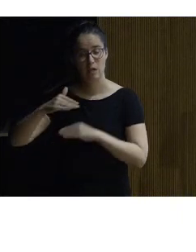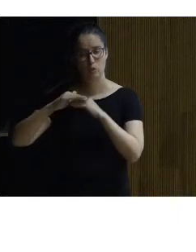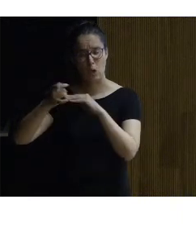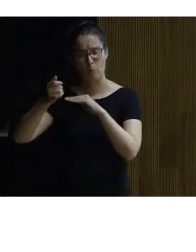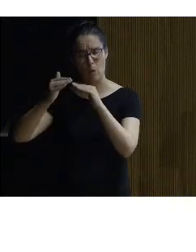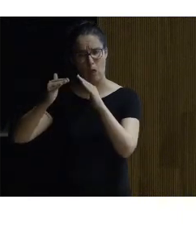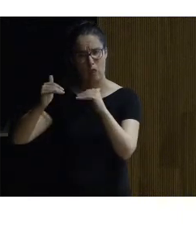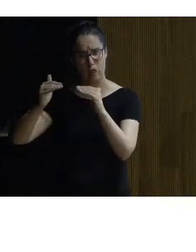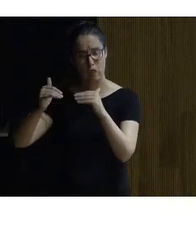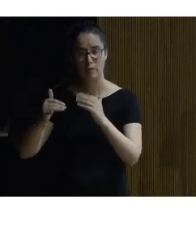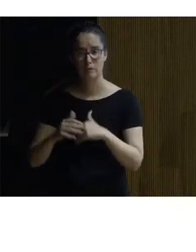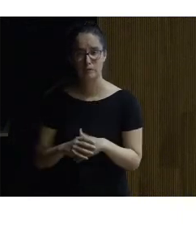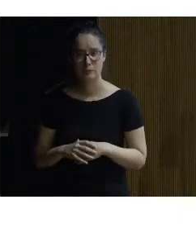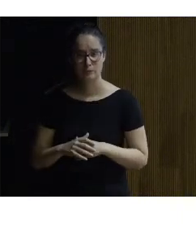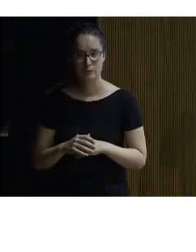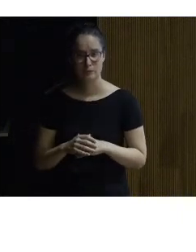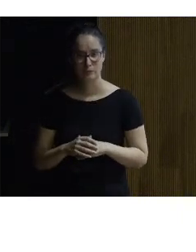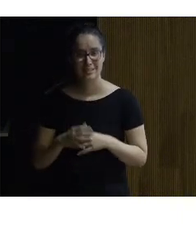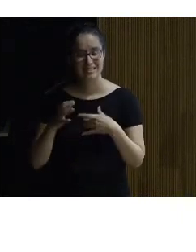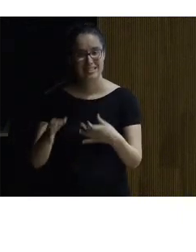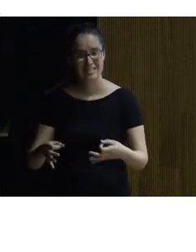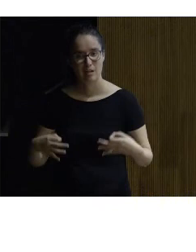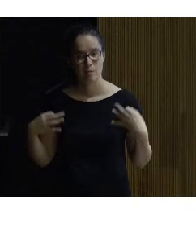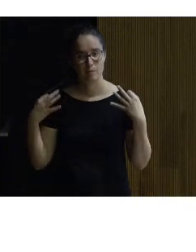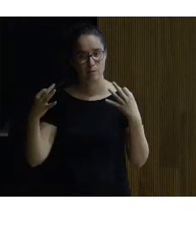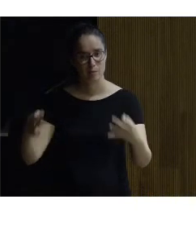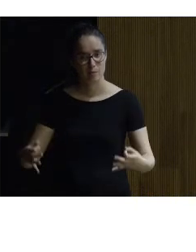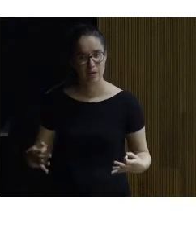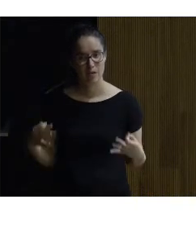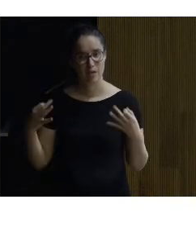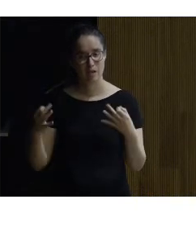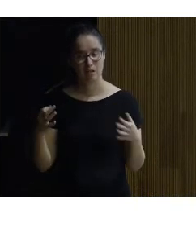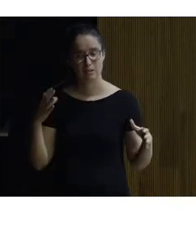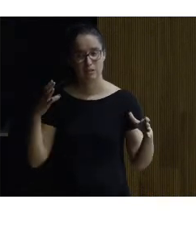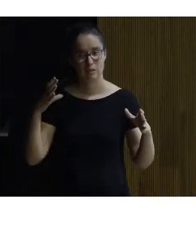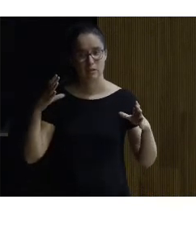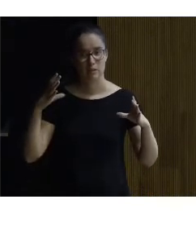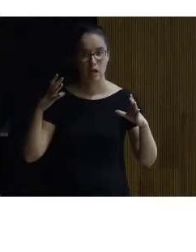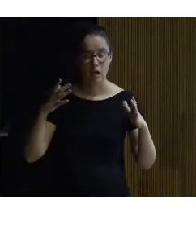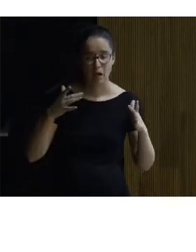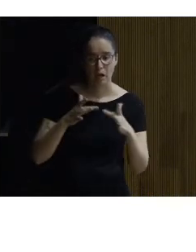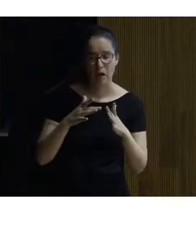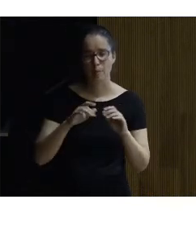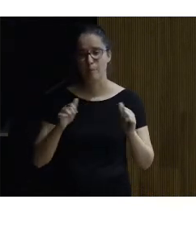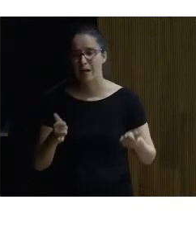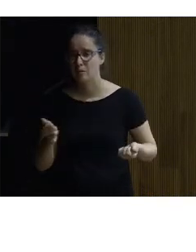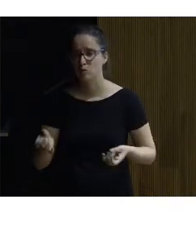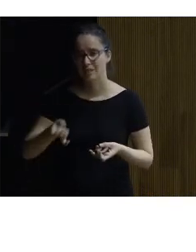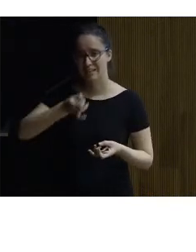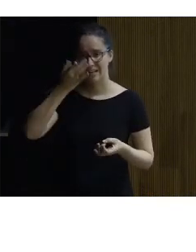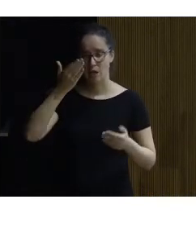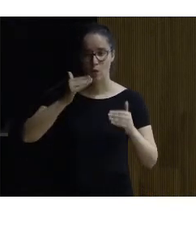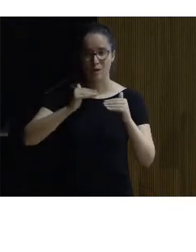suelo y siempre en esta obligación a priori de crear unas